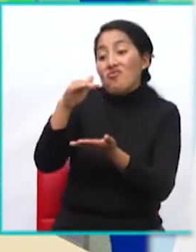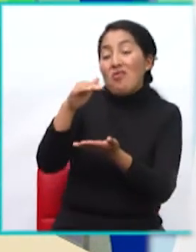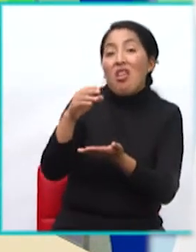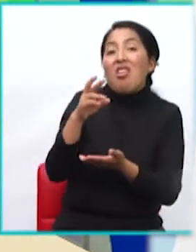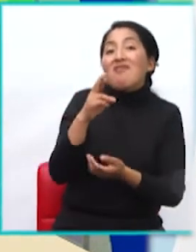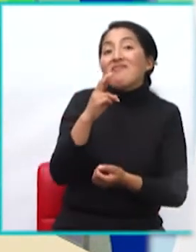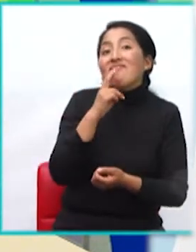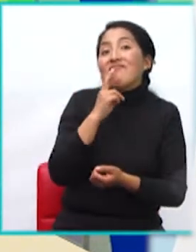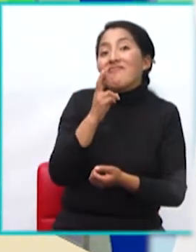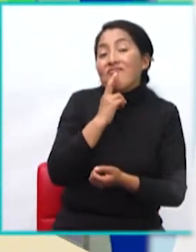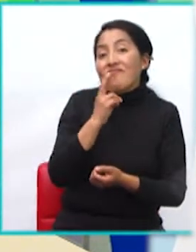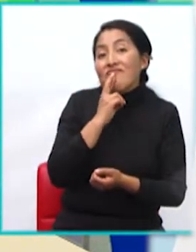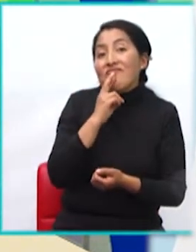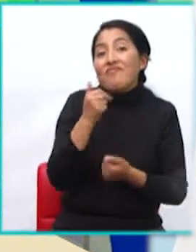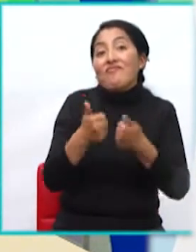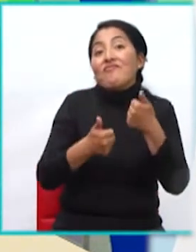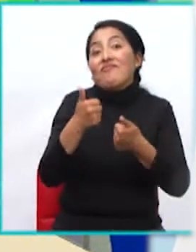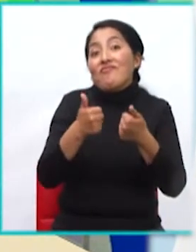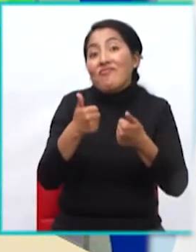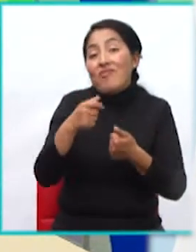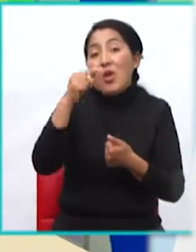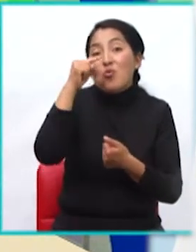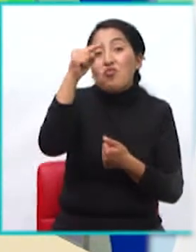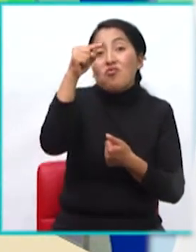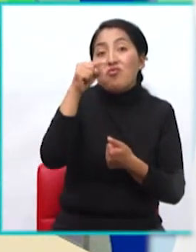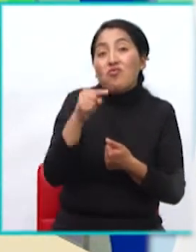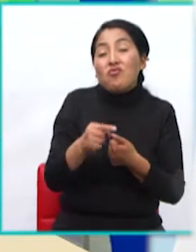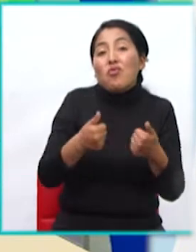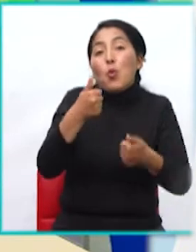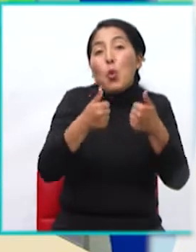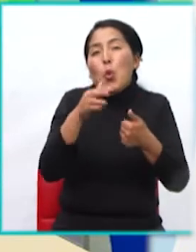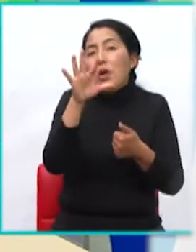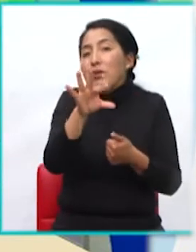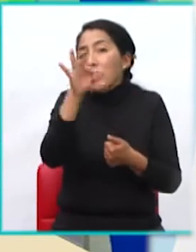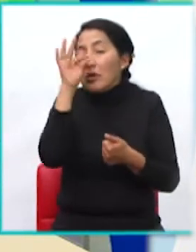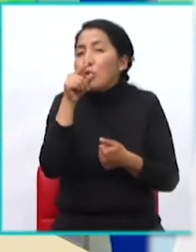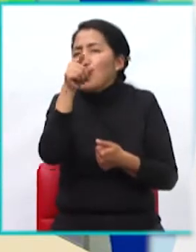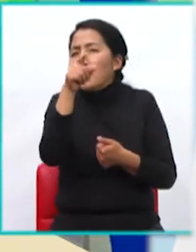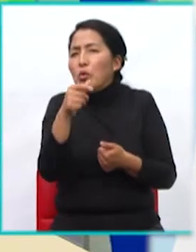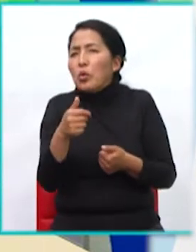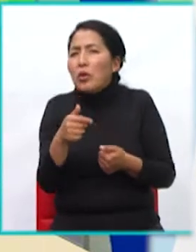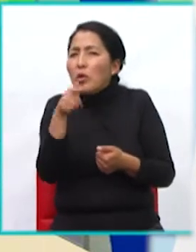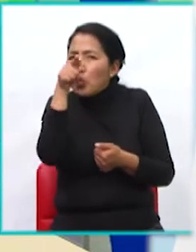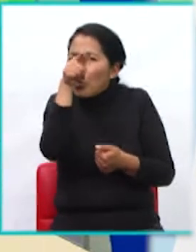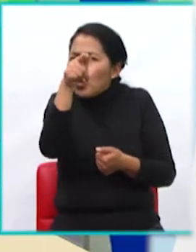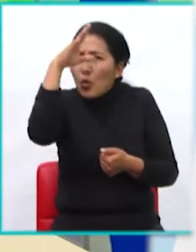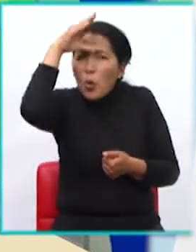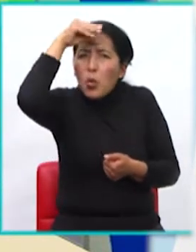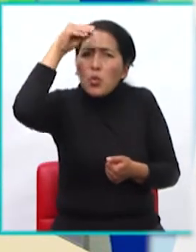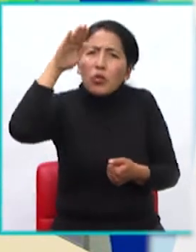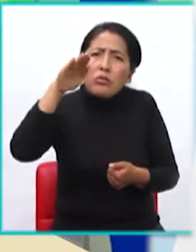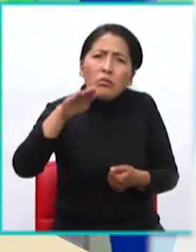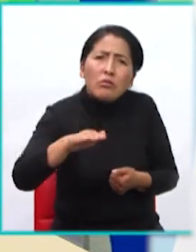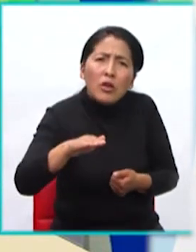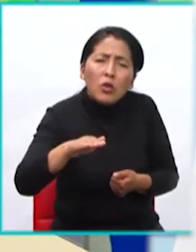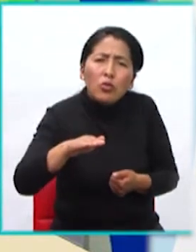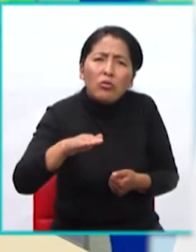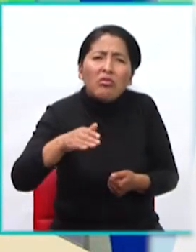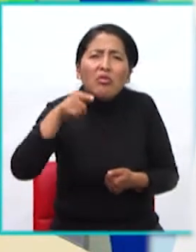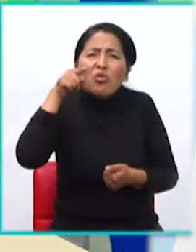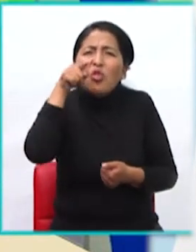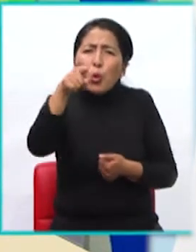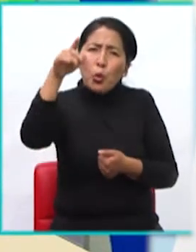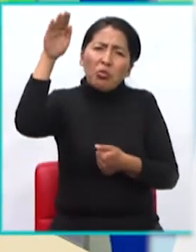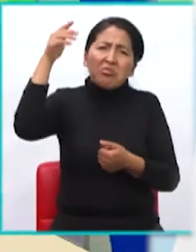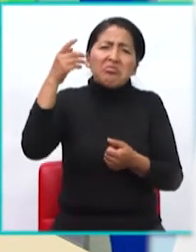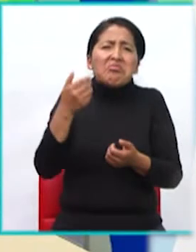¿Leche o gaseosa para el desayuno? ¿Qué necesitas tú como niño para crecer? Ya lo hablamos la clase anterior,